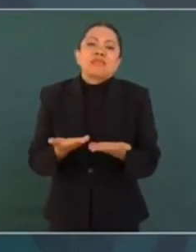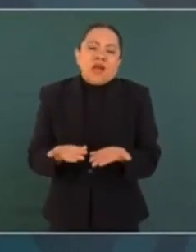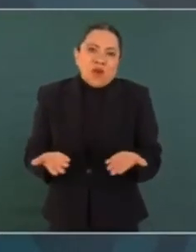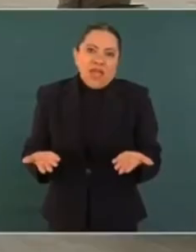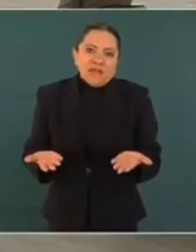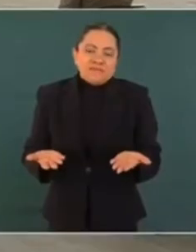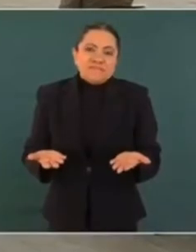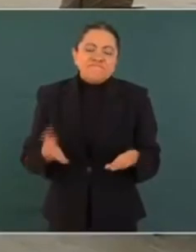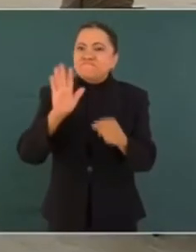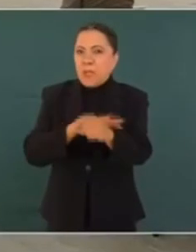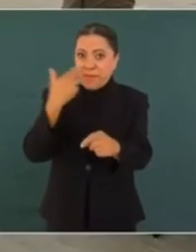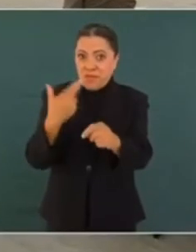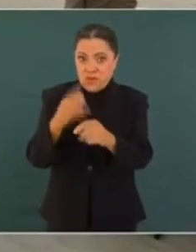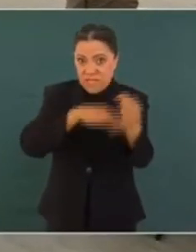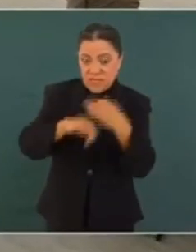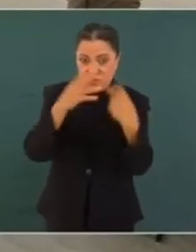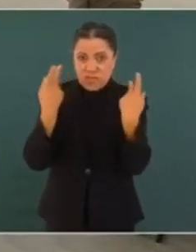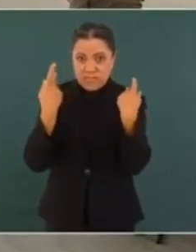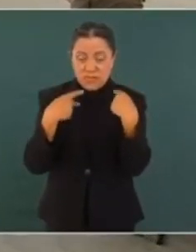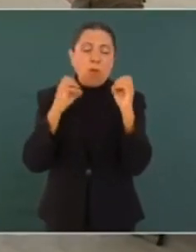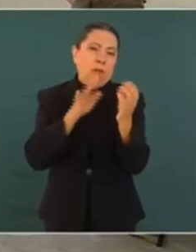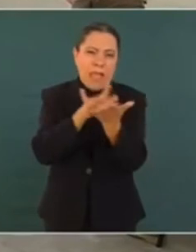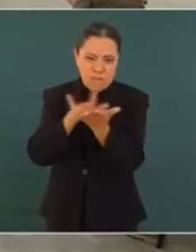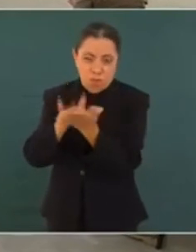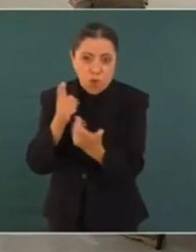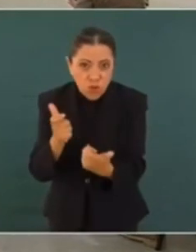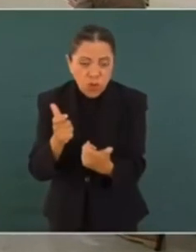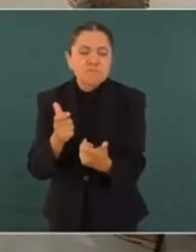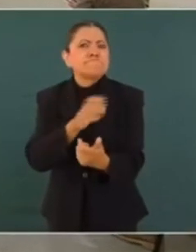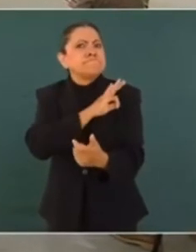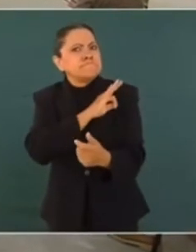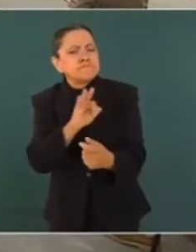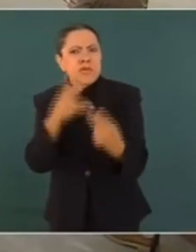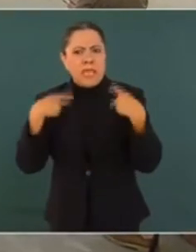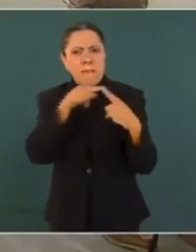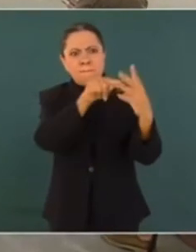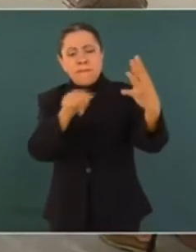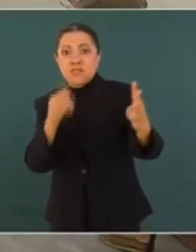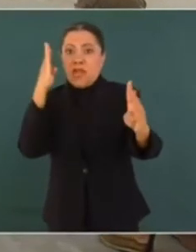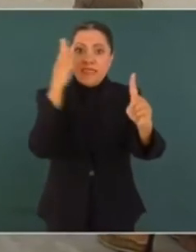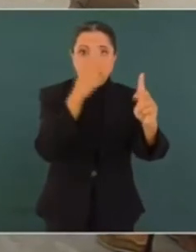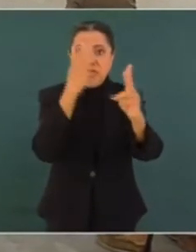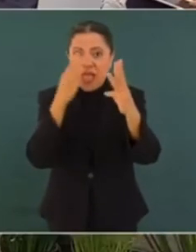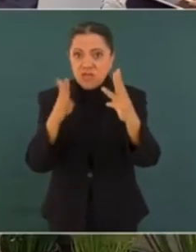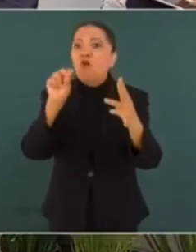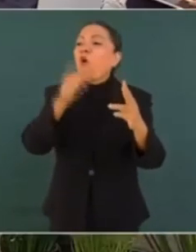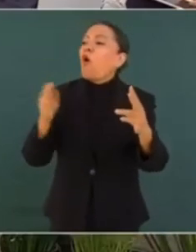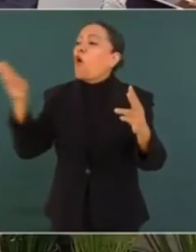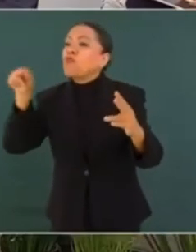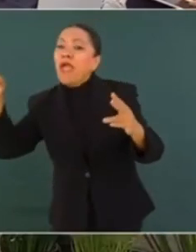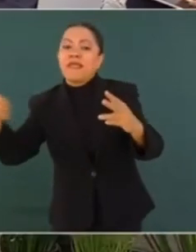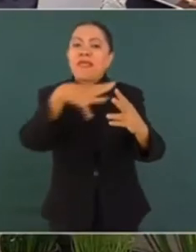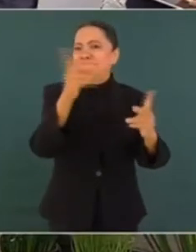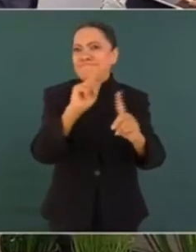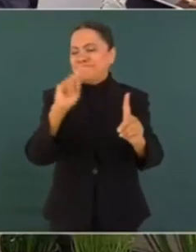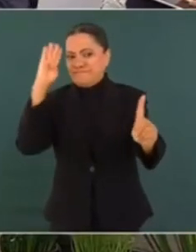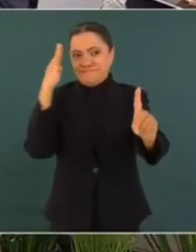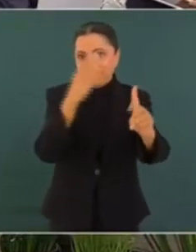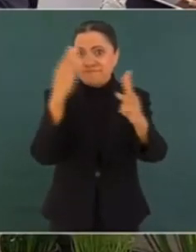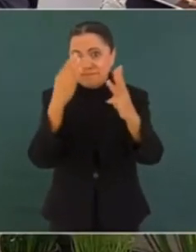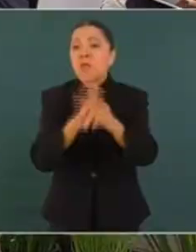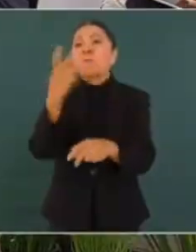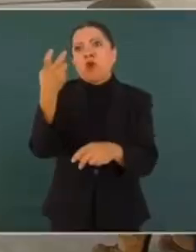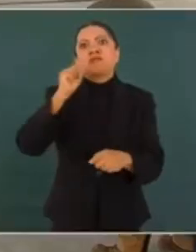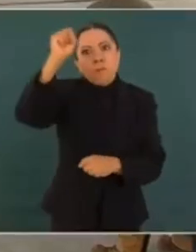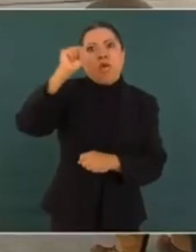Ahora, la mayor parte, el apoyo, va a la gente de manera directa, sin intermediarios. Por eso son las